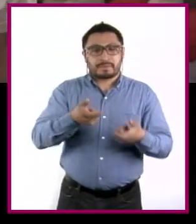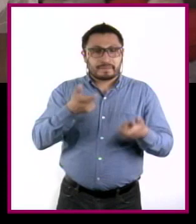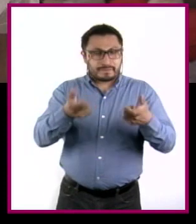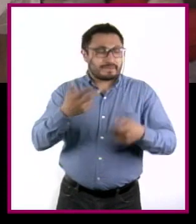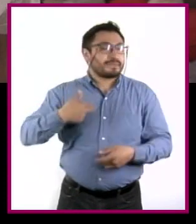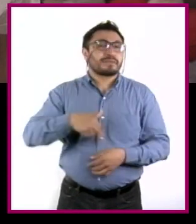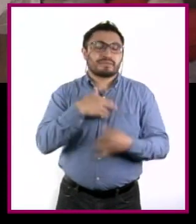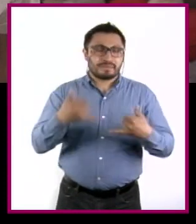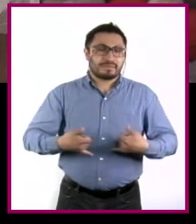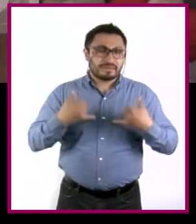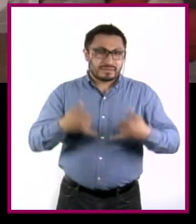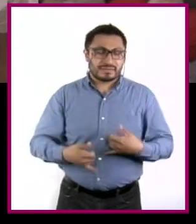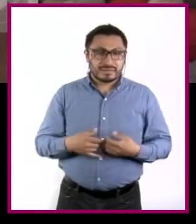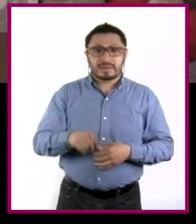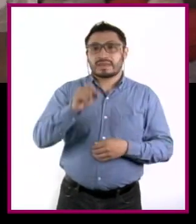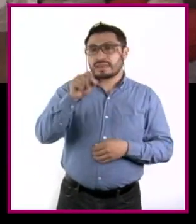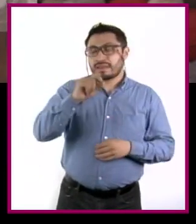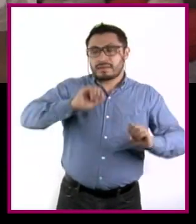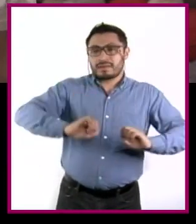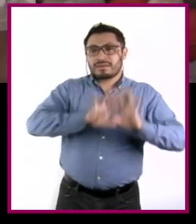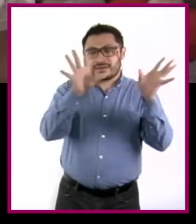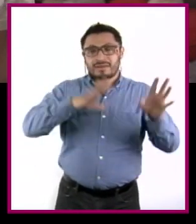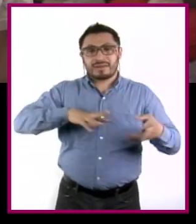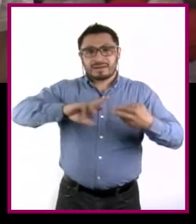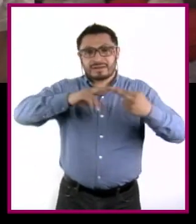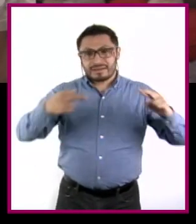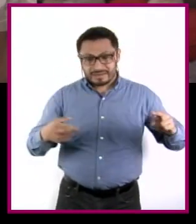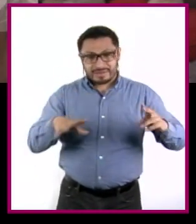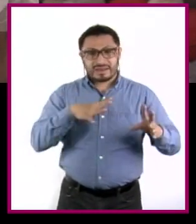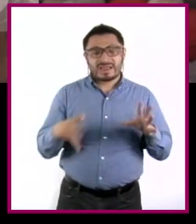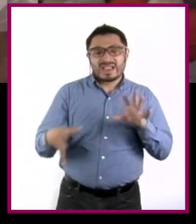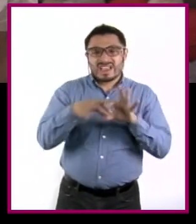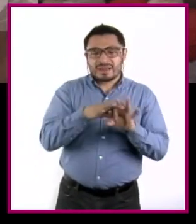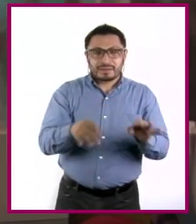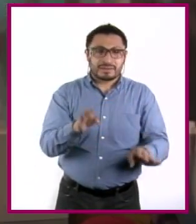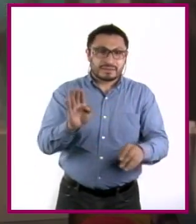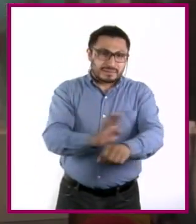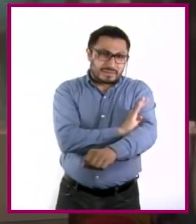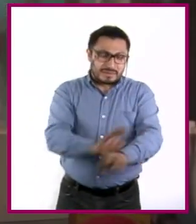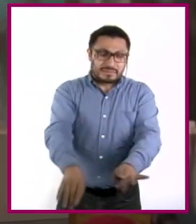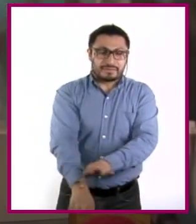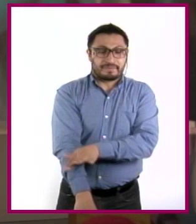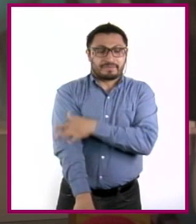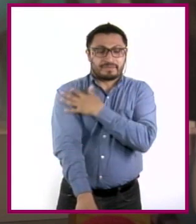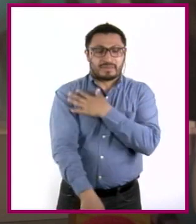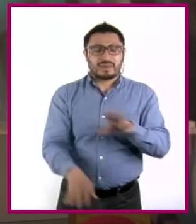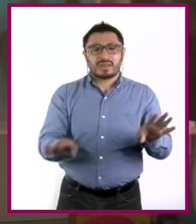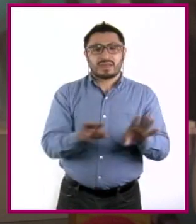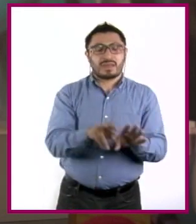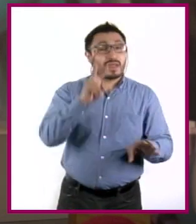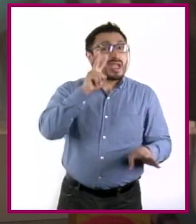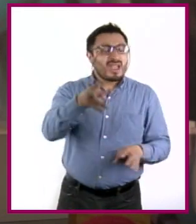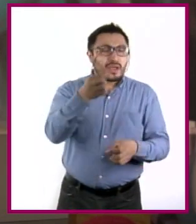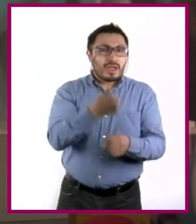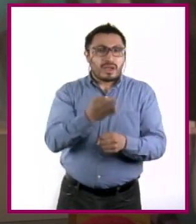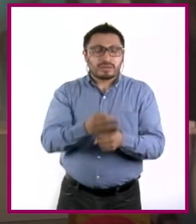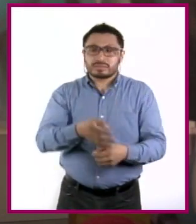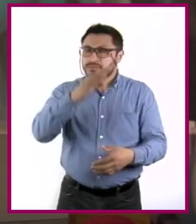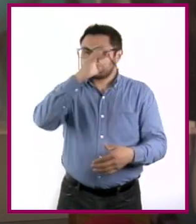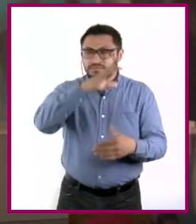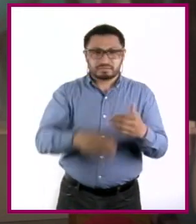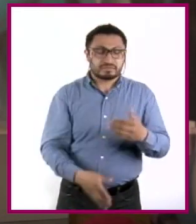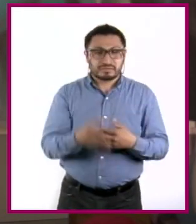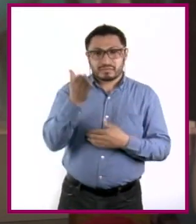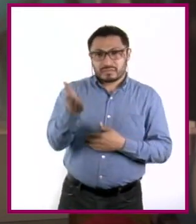jóvenes. Además, claro, de la relación que tiene esto con nuestro bienestar emocional. ¿Cómo ves si entonces ya nada más le